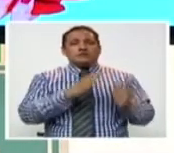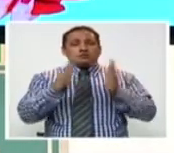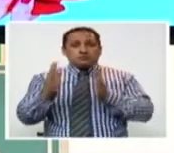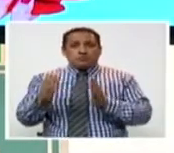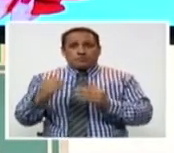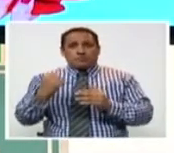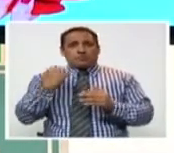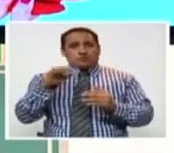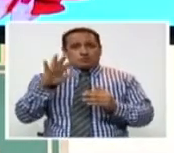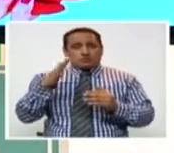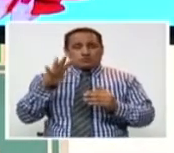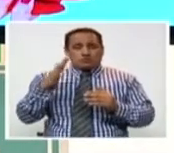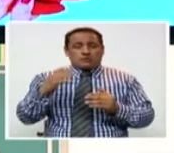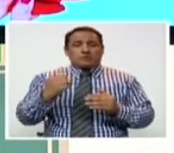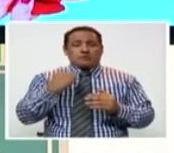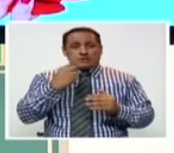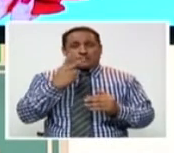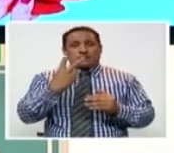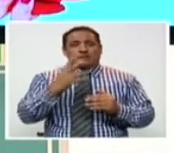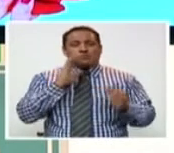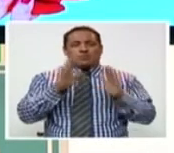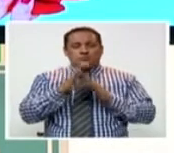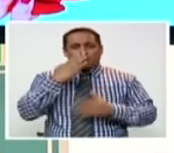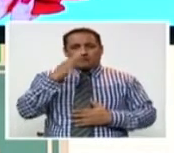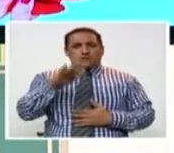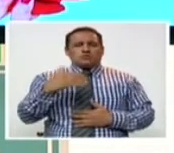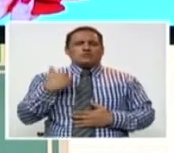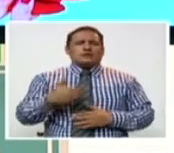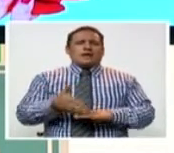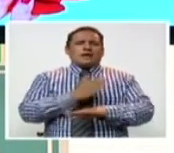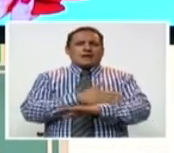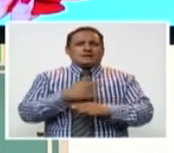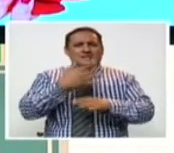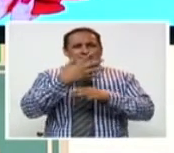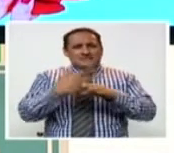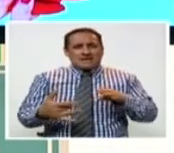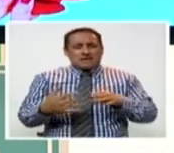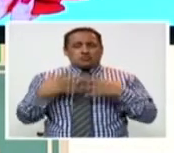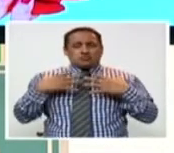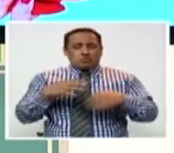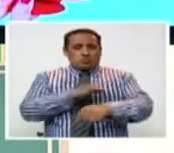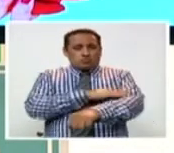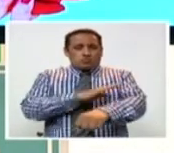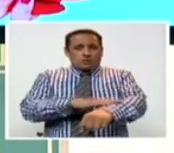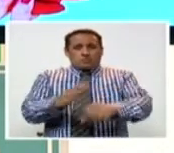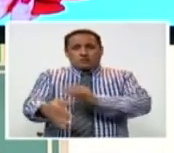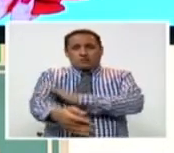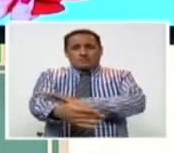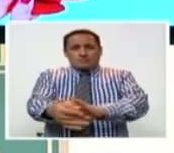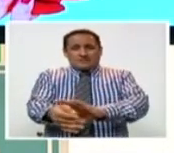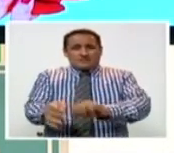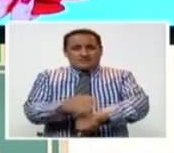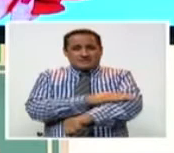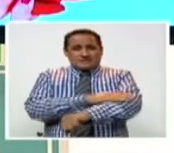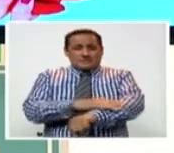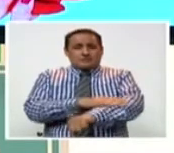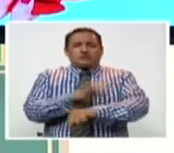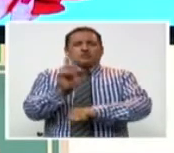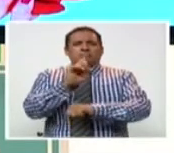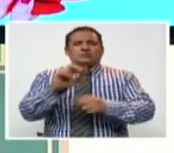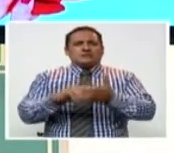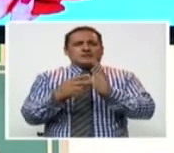Ahora, si es un grado severo, y por lo general son niñitos que ya han tenido sangrado en las articulaciones, ¿qué es donde más sangra?